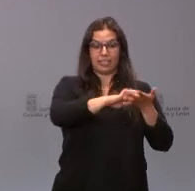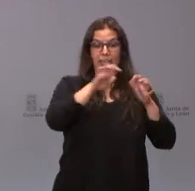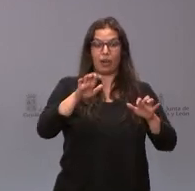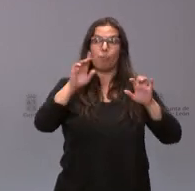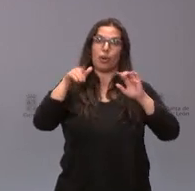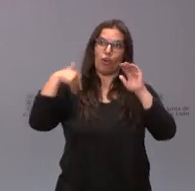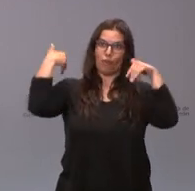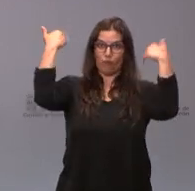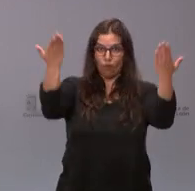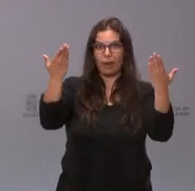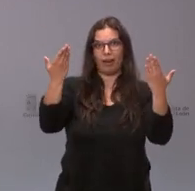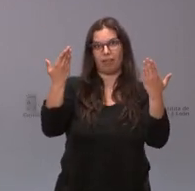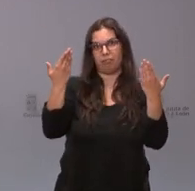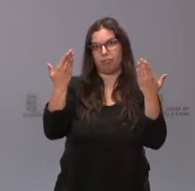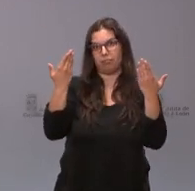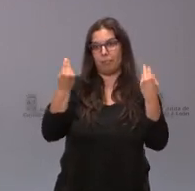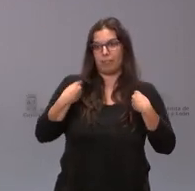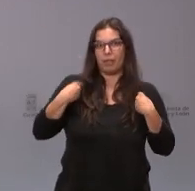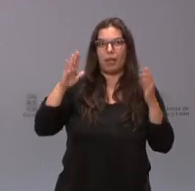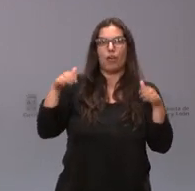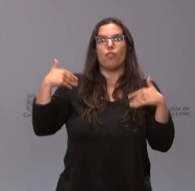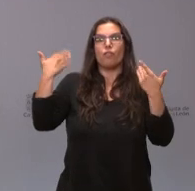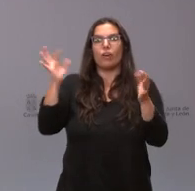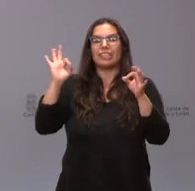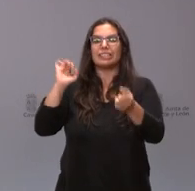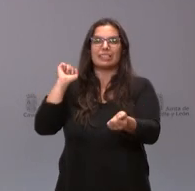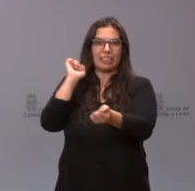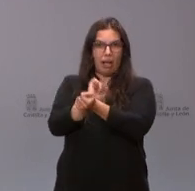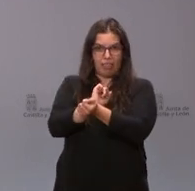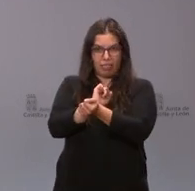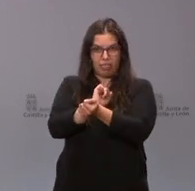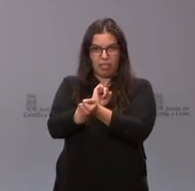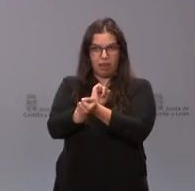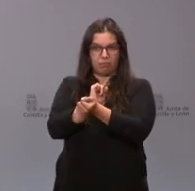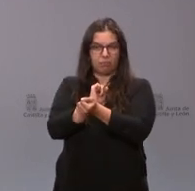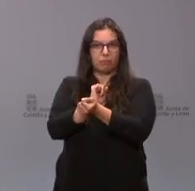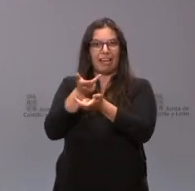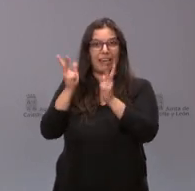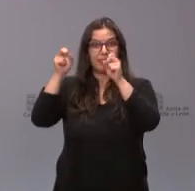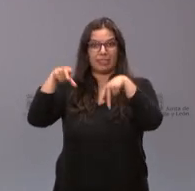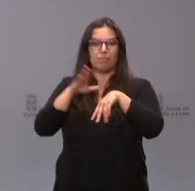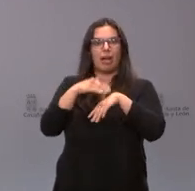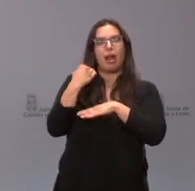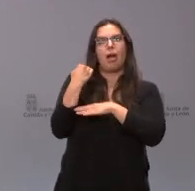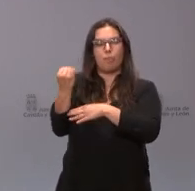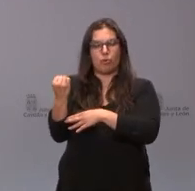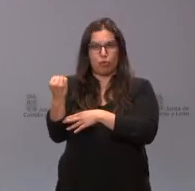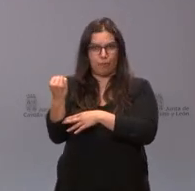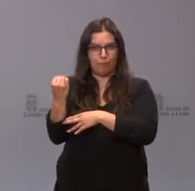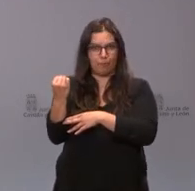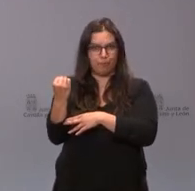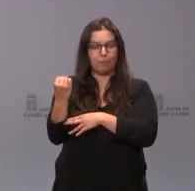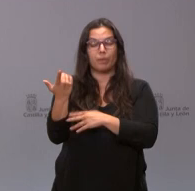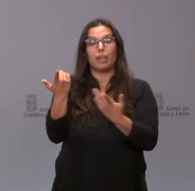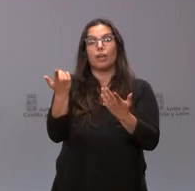otros lugares distintos de España, en cárceles y privadas en consecuencia de libertad, para prestarles ese apoyo. No siempre las